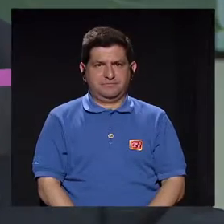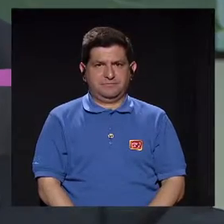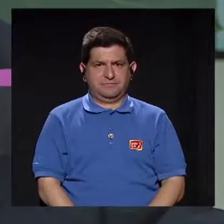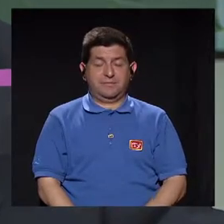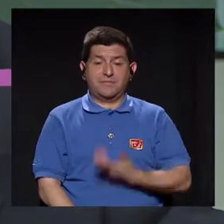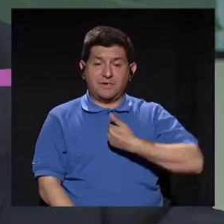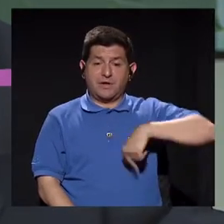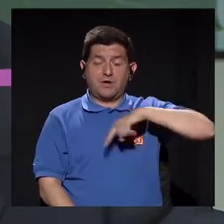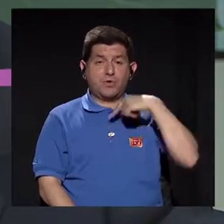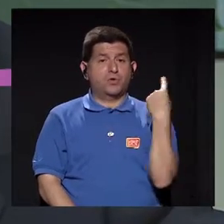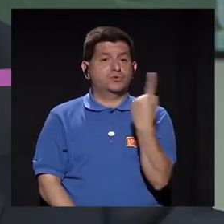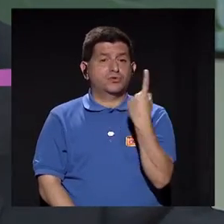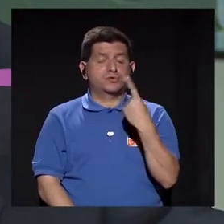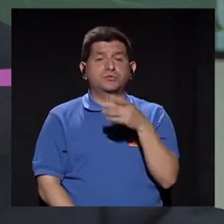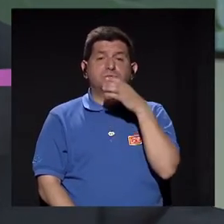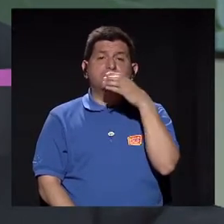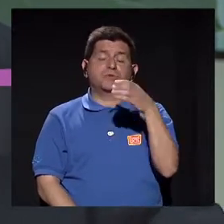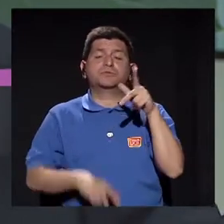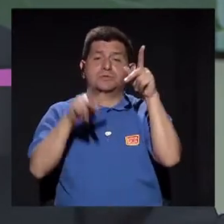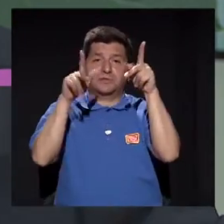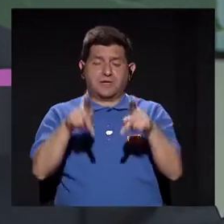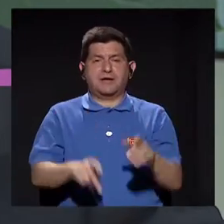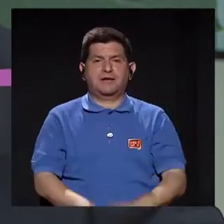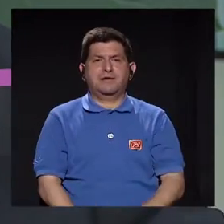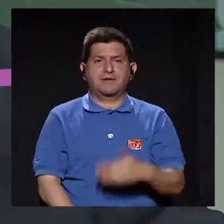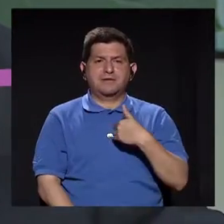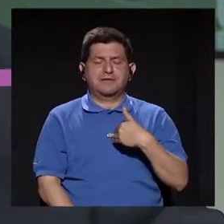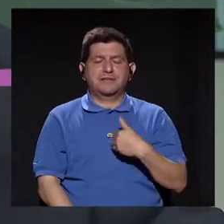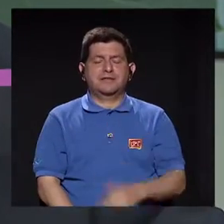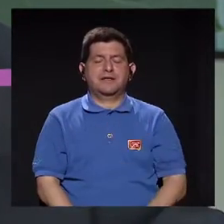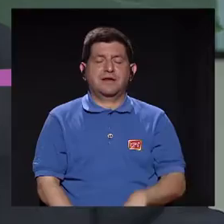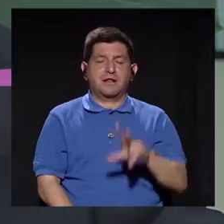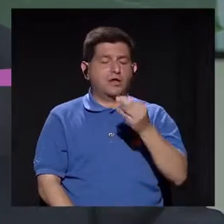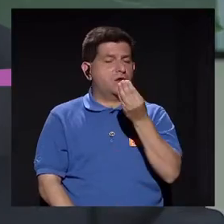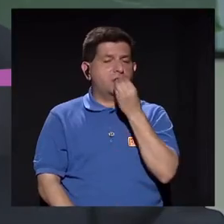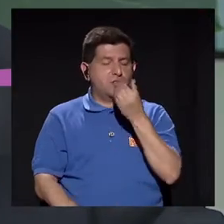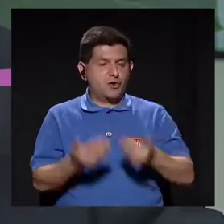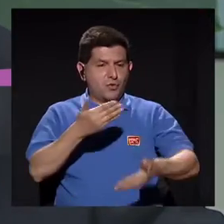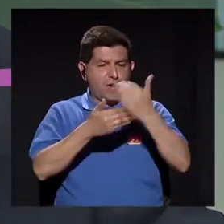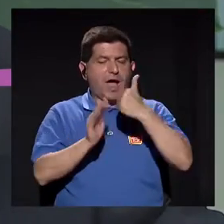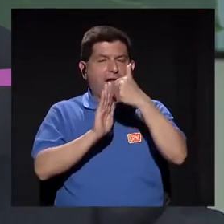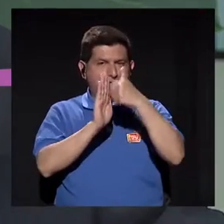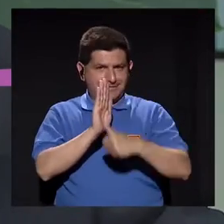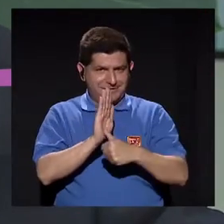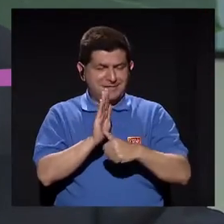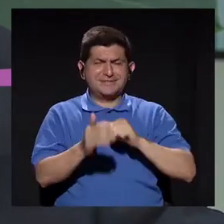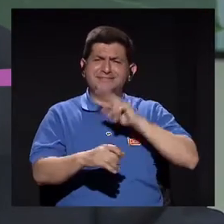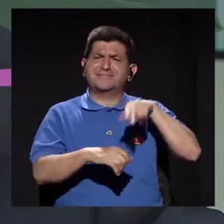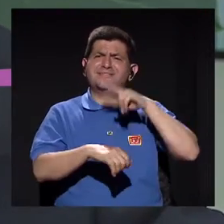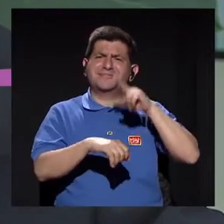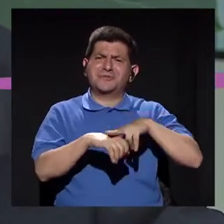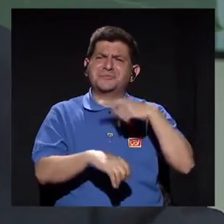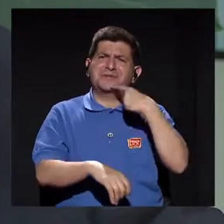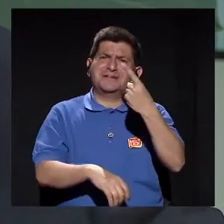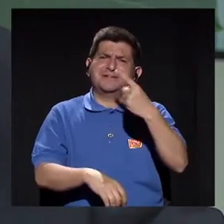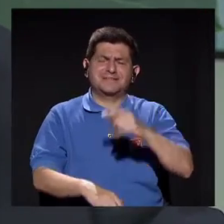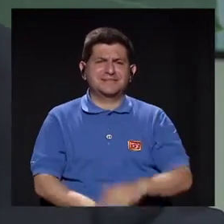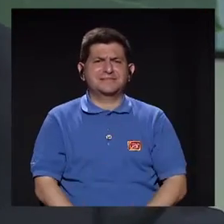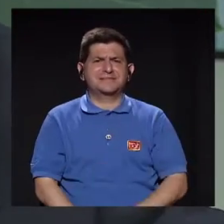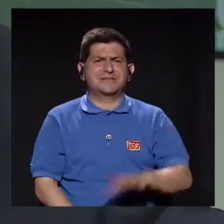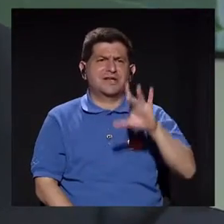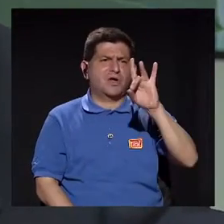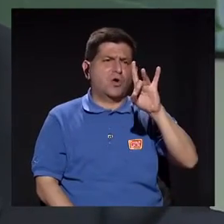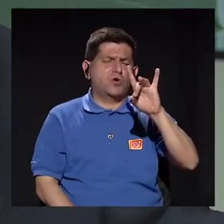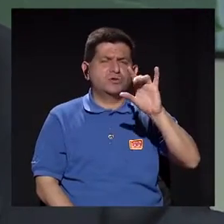y nosotros siempre le vamos a recomendar al paciente que tenga ayuno antes de una cirugía. Normalmente les decíamos